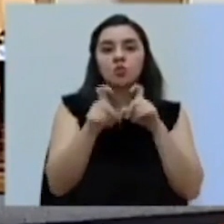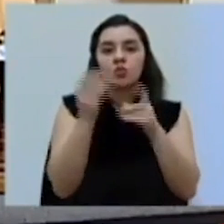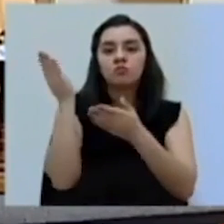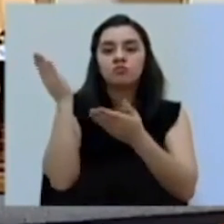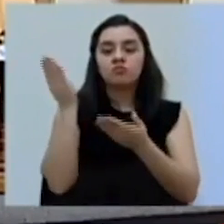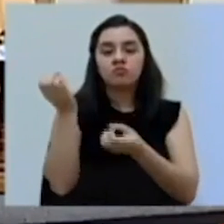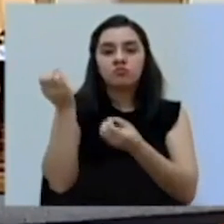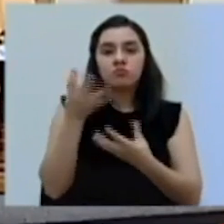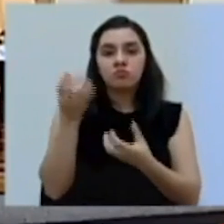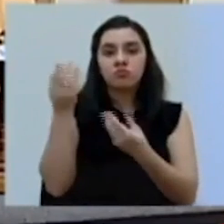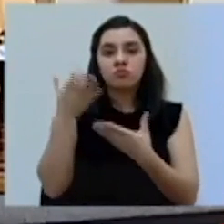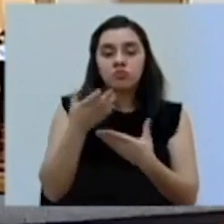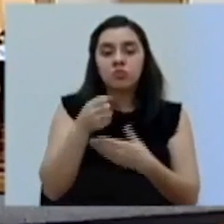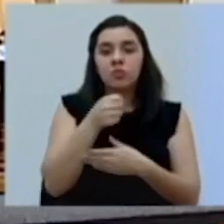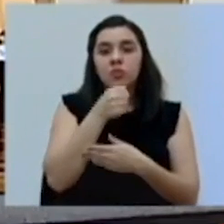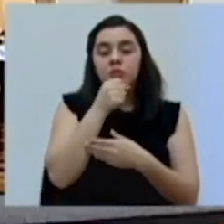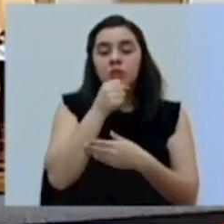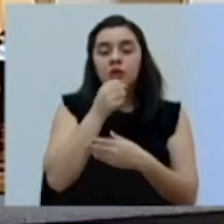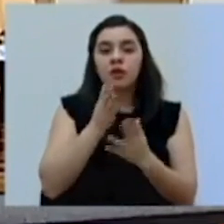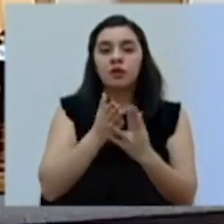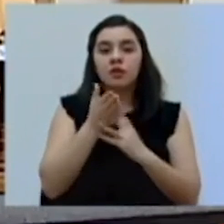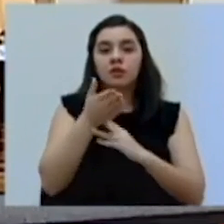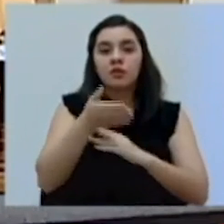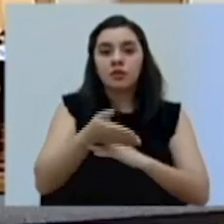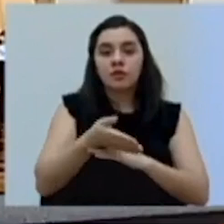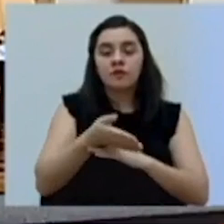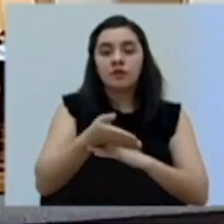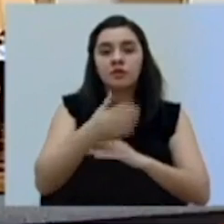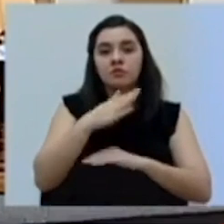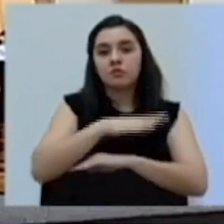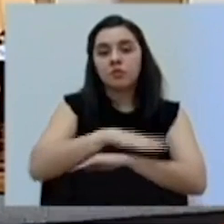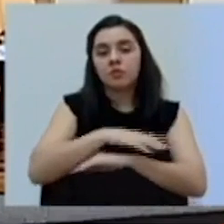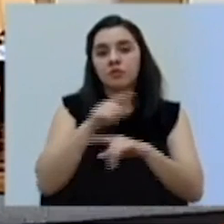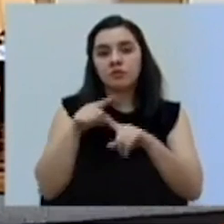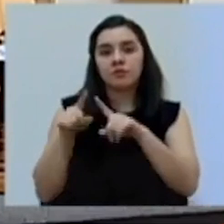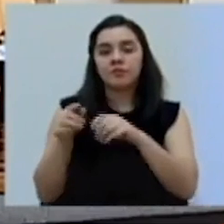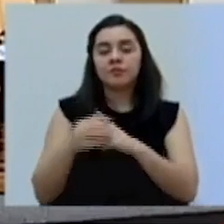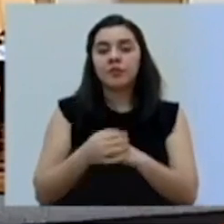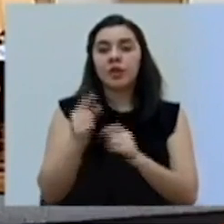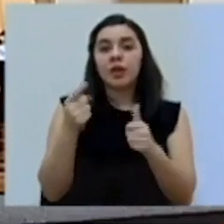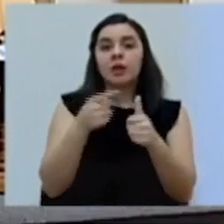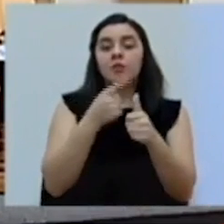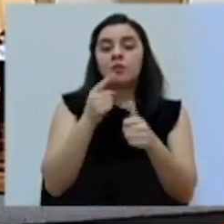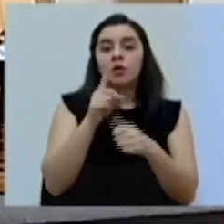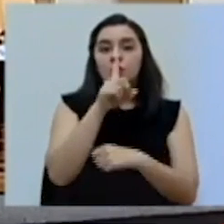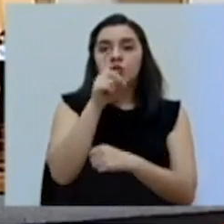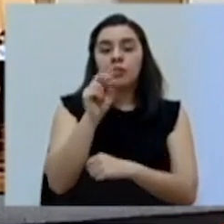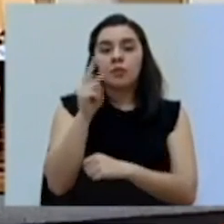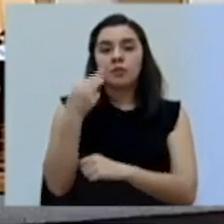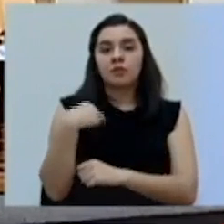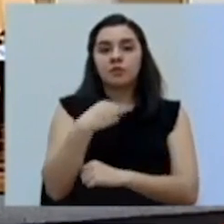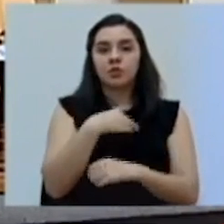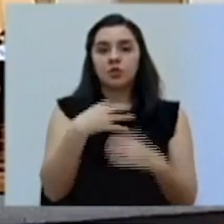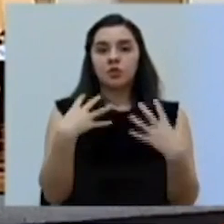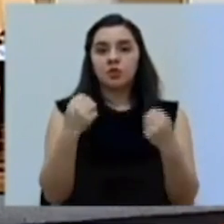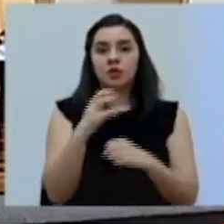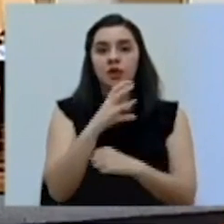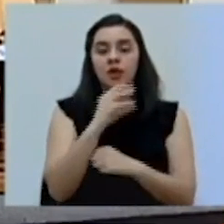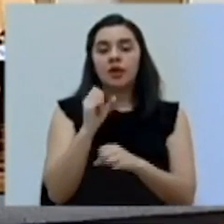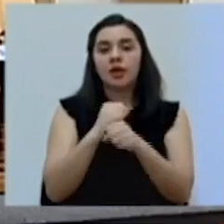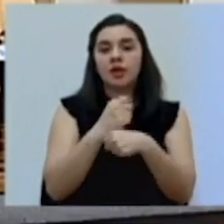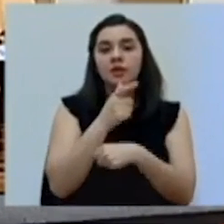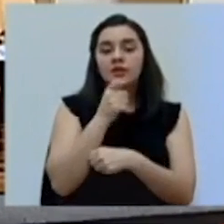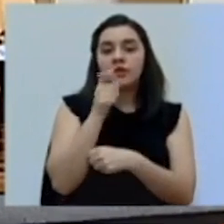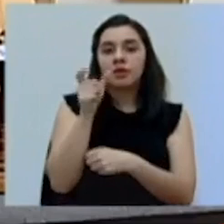enviaron los colegas mediante vía remota. La primera consulta es para el viceministro de Salud y la realiza